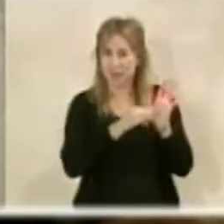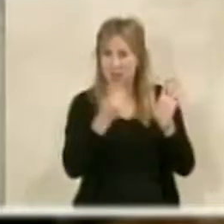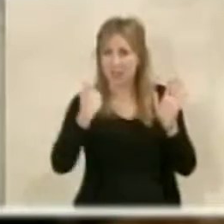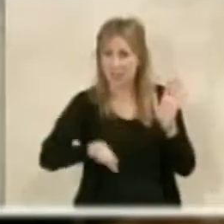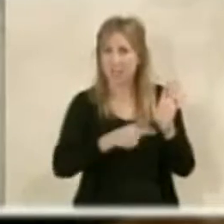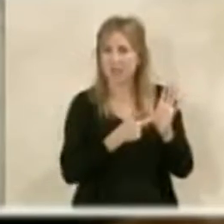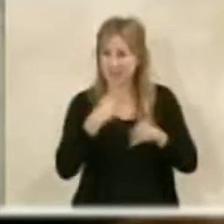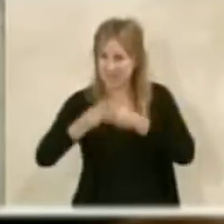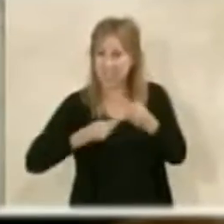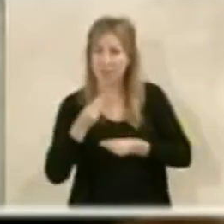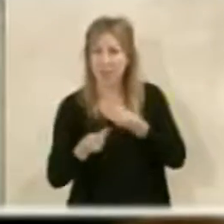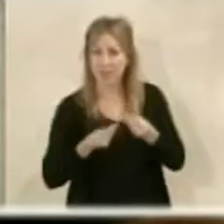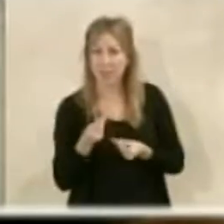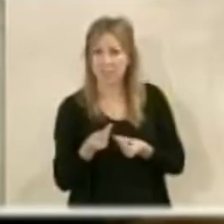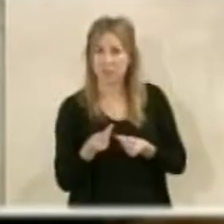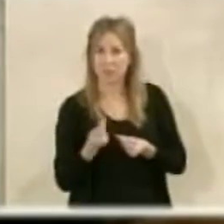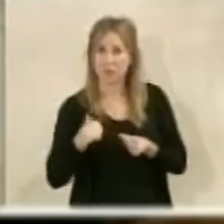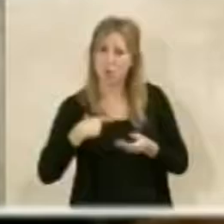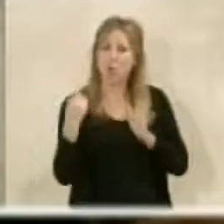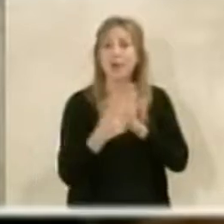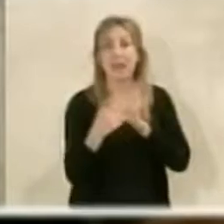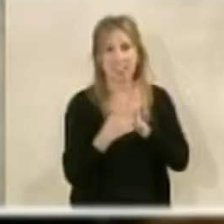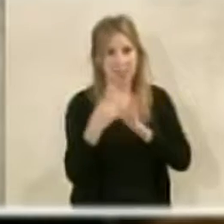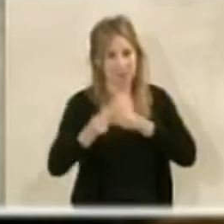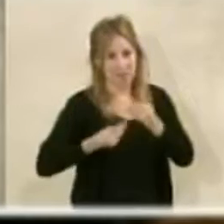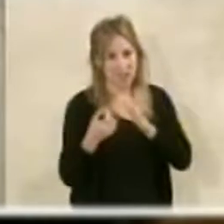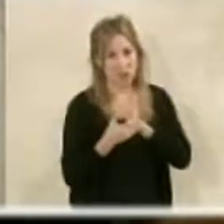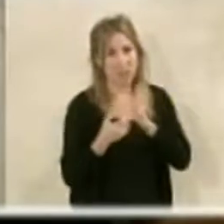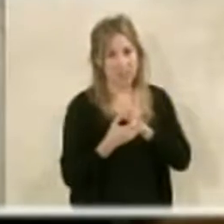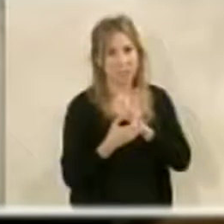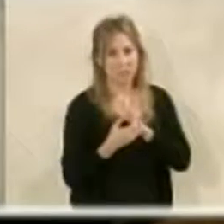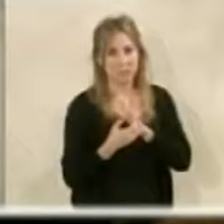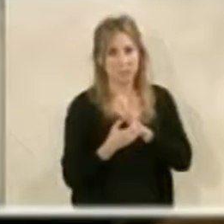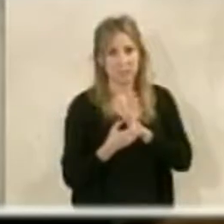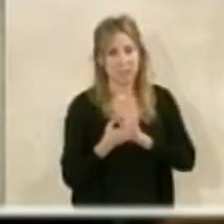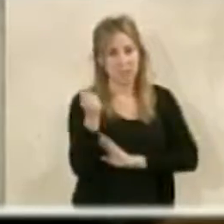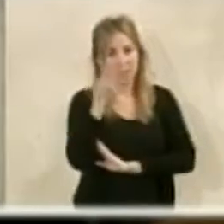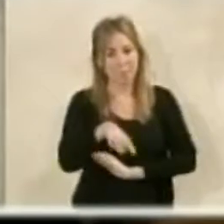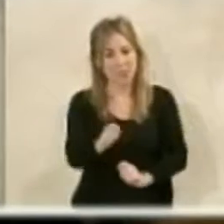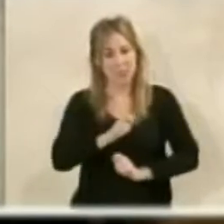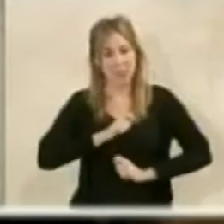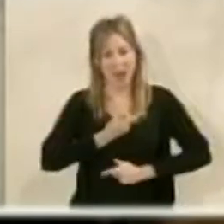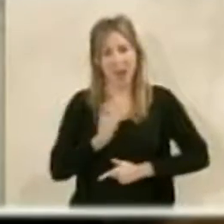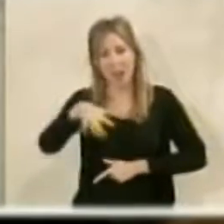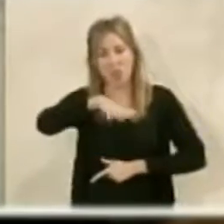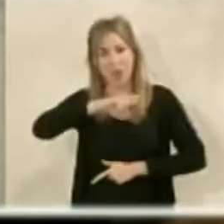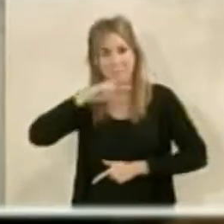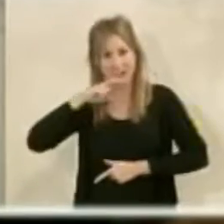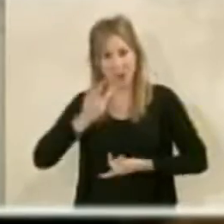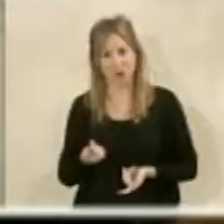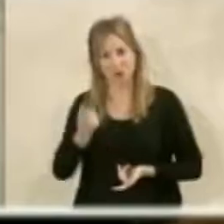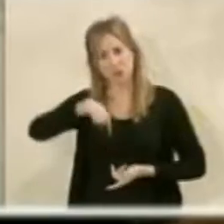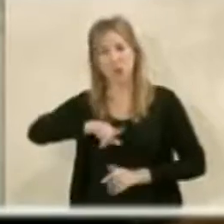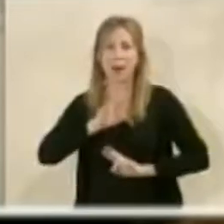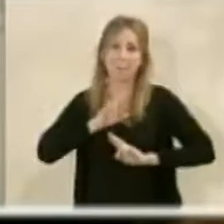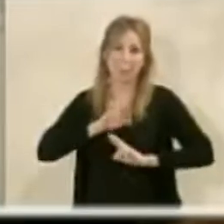que creo que se hará con cierta calidad, con cierta calidad, que dé valor a aquella zona, eso es lo que